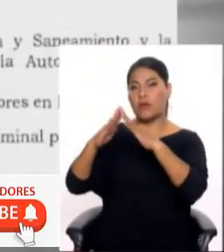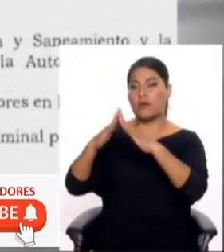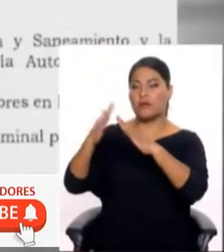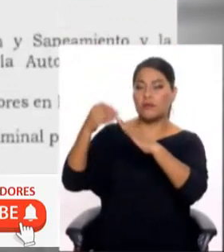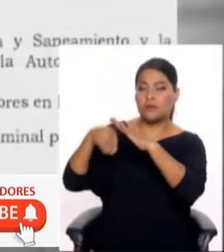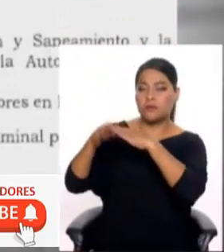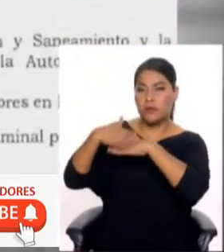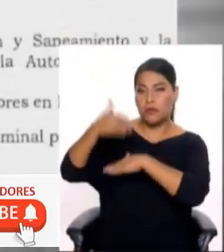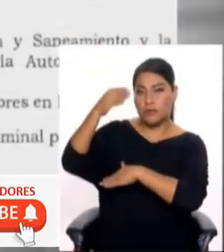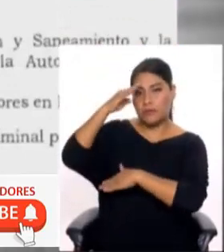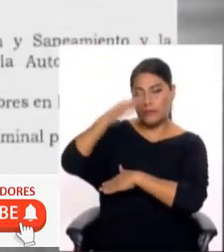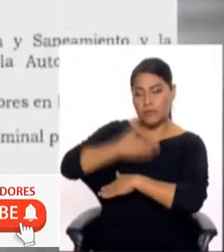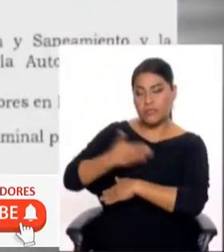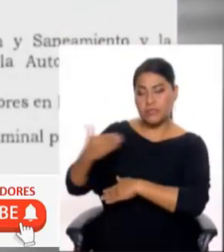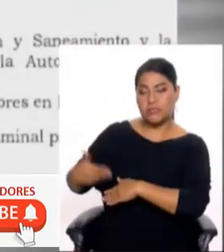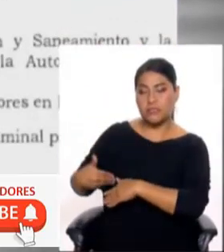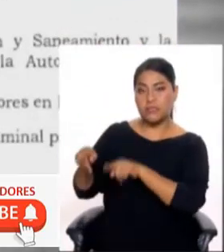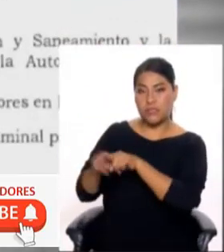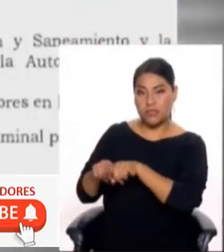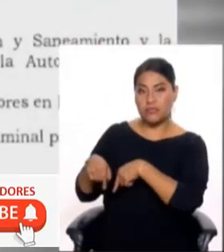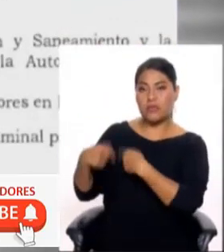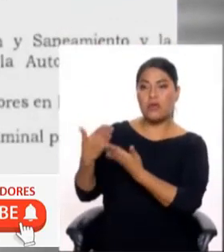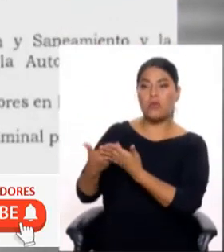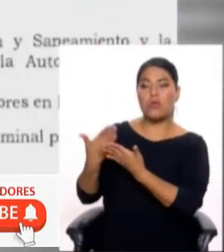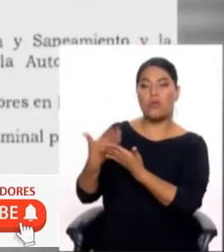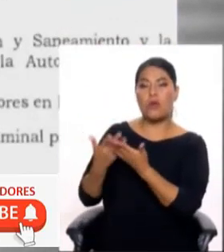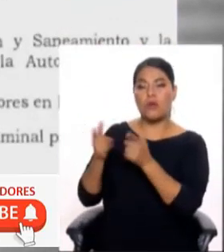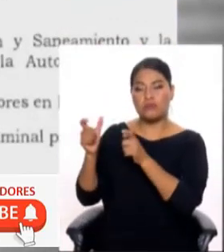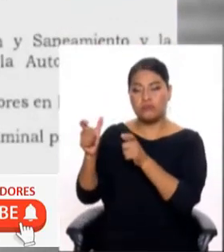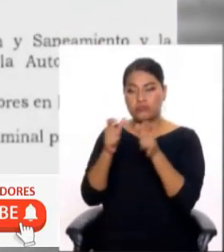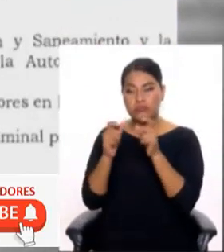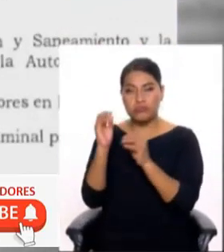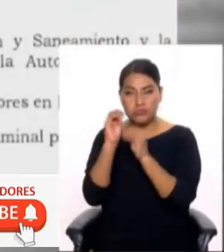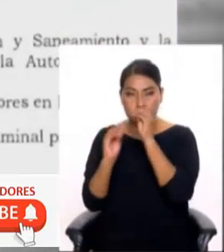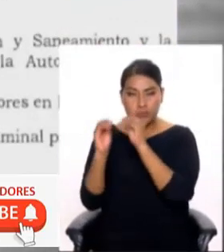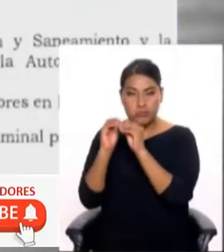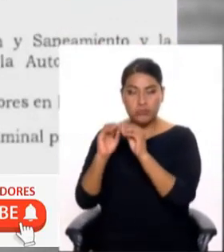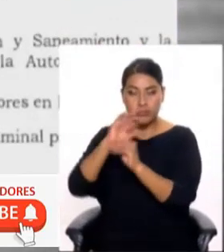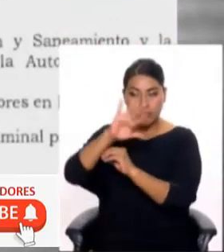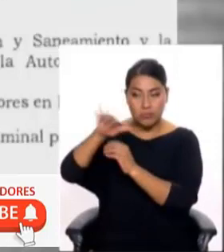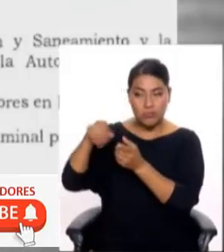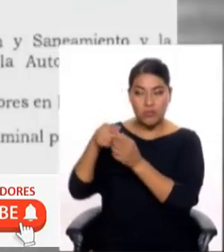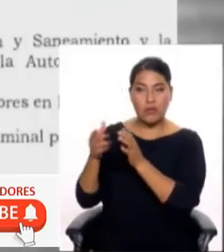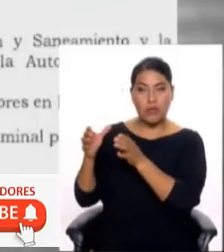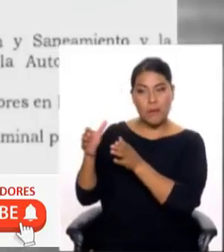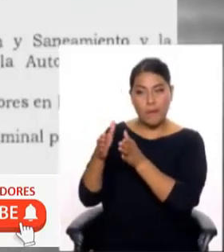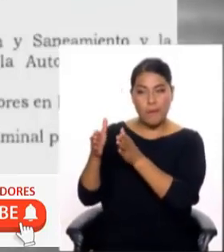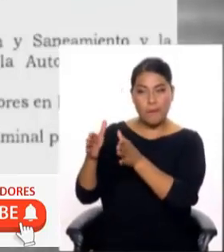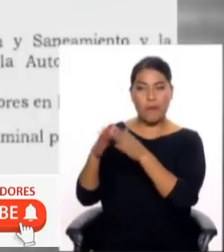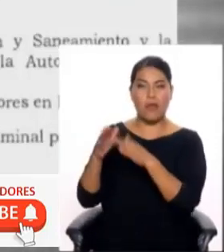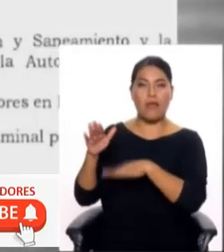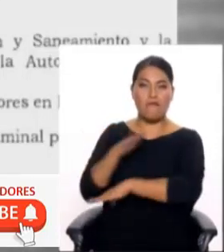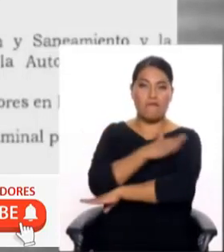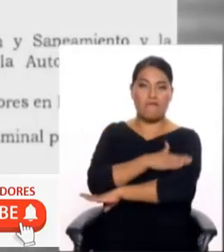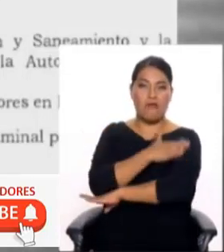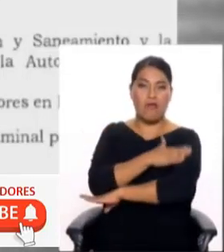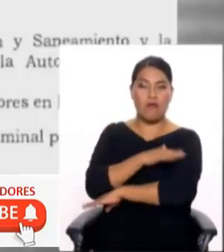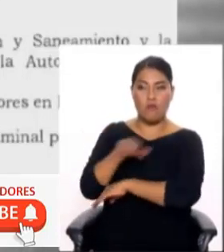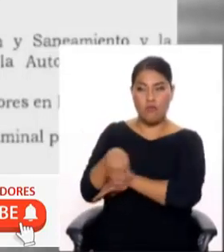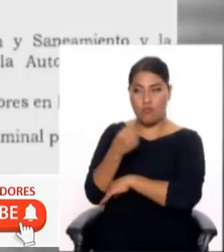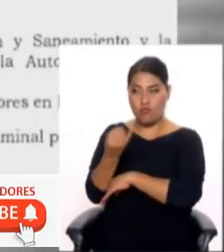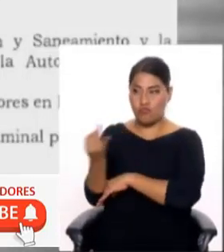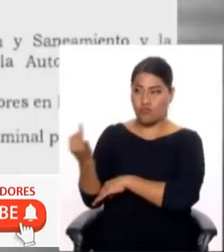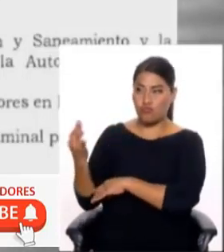presidencia del Consejo de Ministros a través de la Autoridad para la Reconstrucción con Cambios, para el direccionamiento y favorecimiento a personas